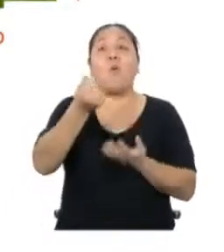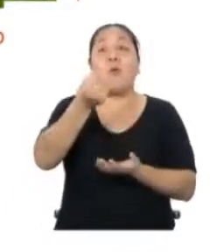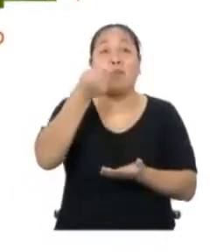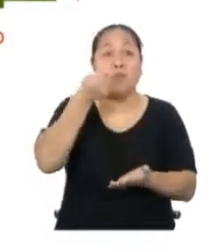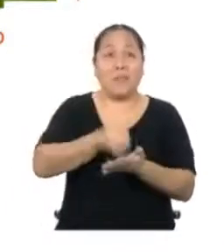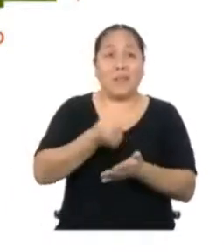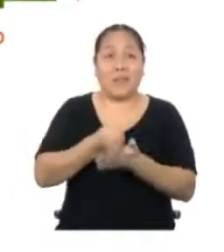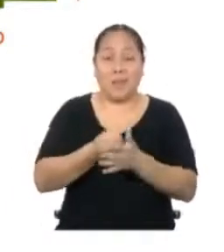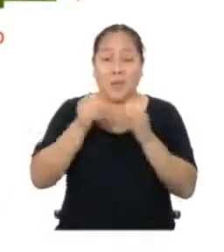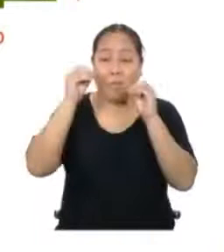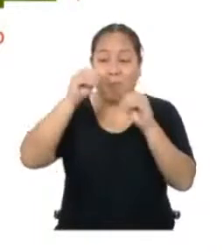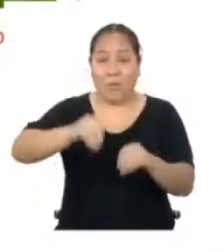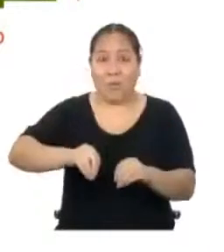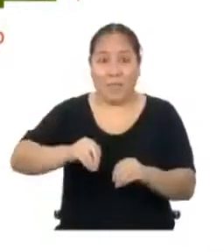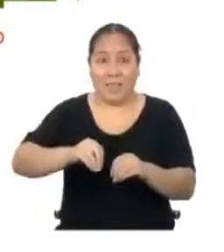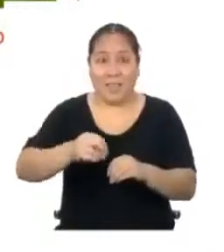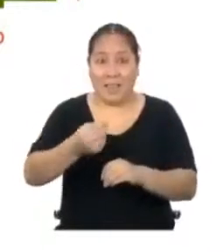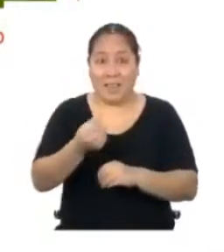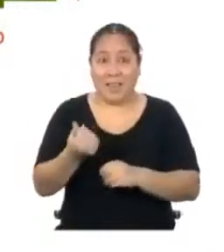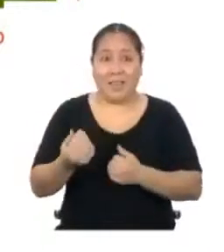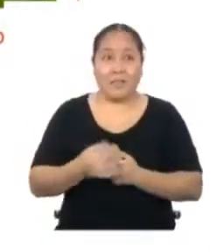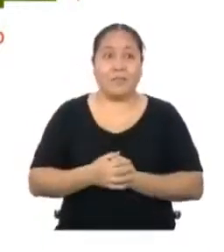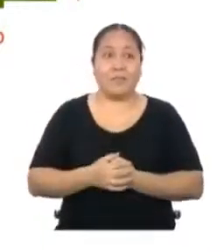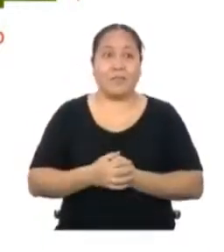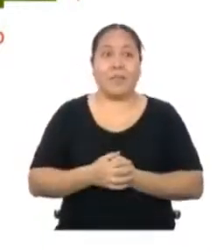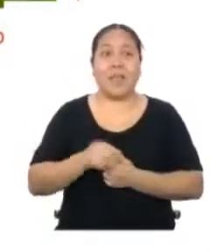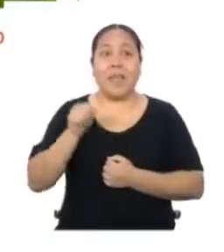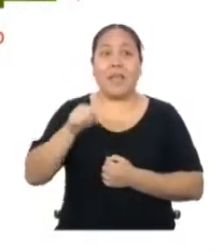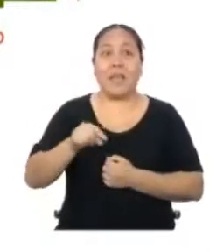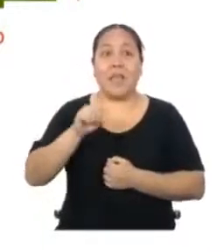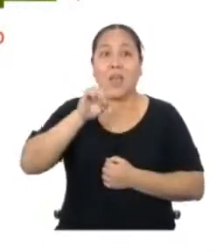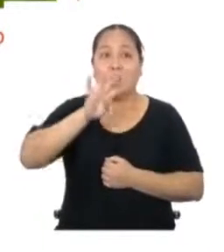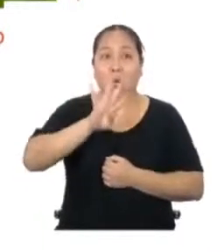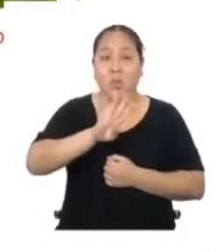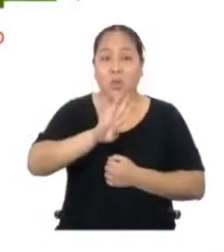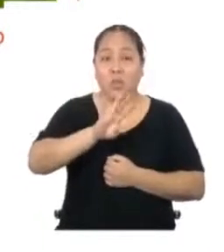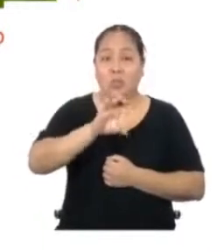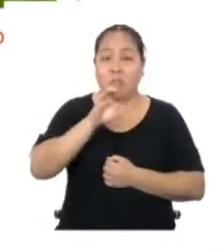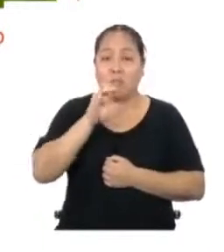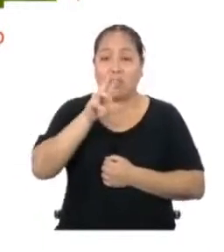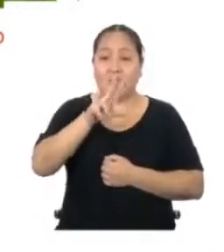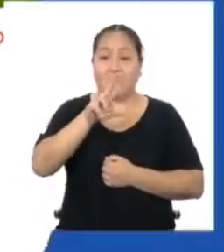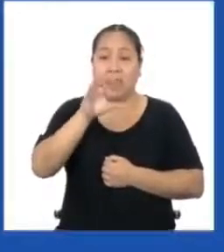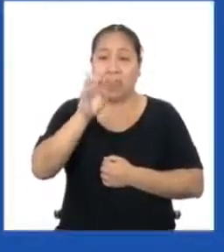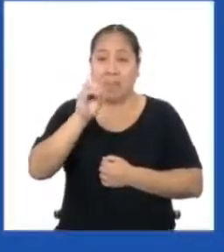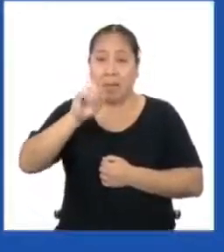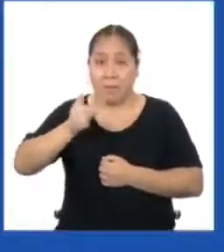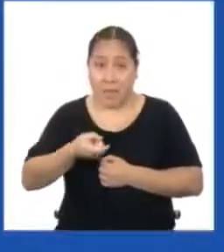instalar el GRAS Para la remodelación Que será de 430.500 soles